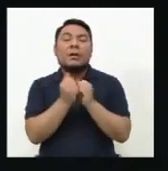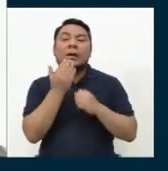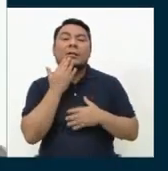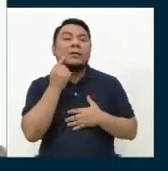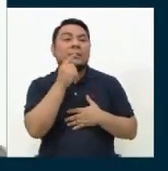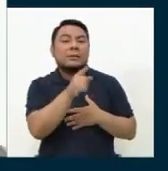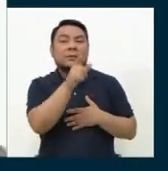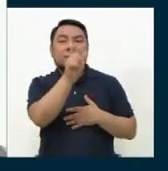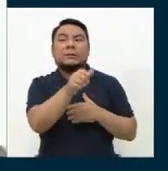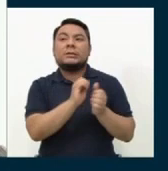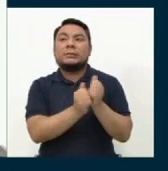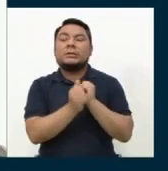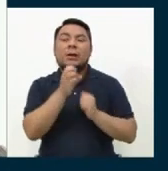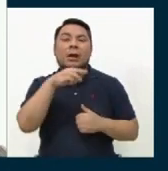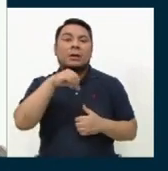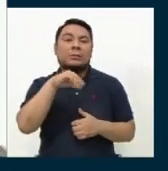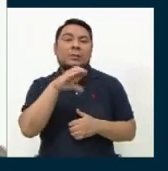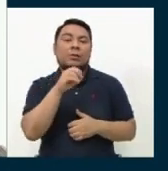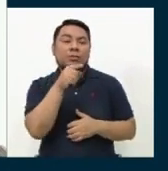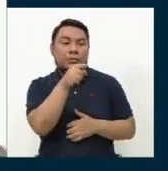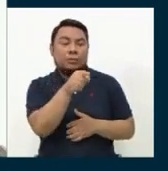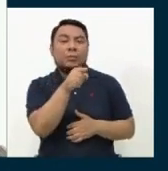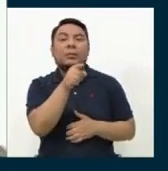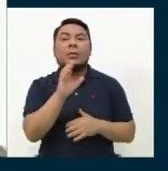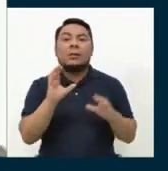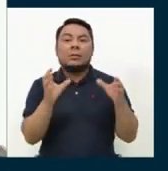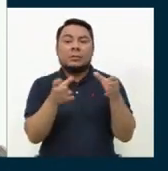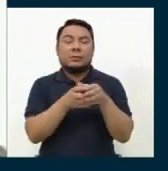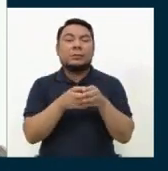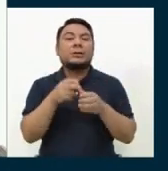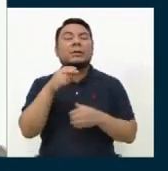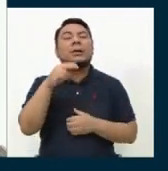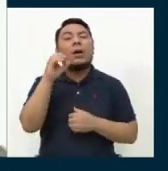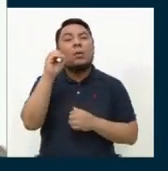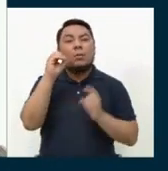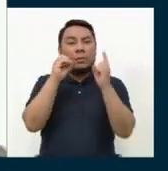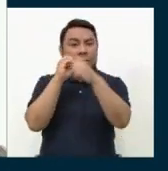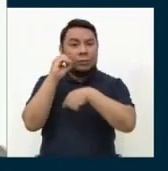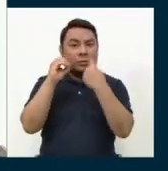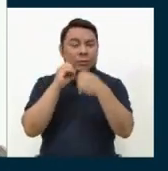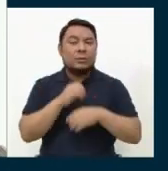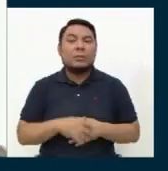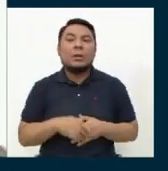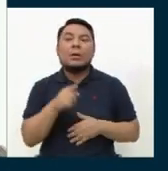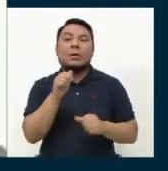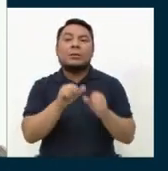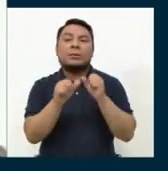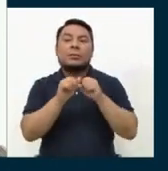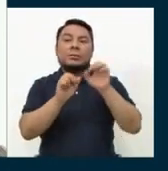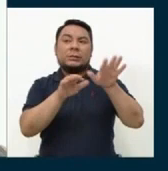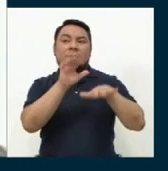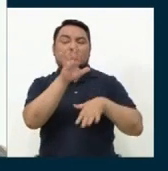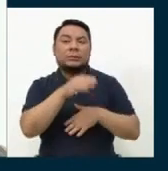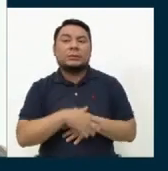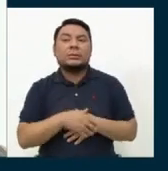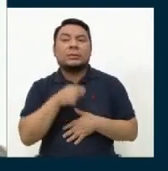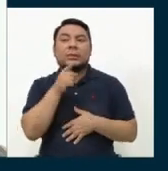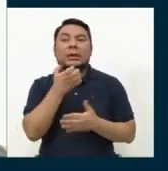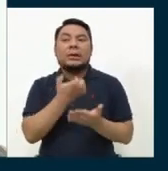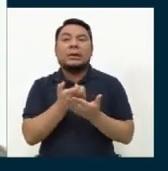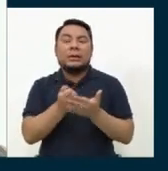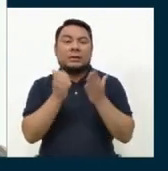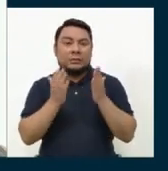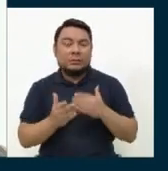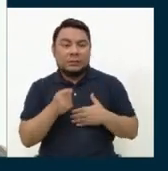los candidatos Marco Condori y Carpio del Partido Nacionalista peruano. Postula con el número 15, es economista,